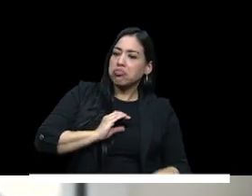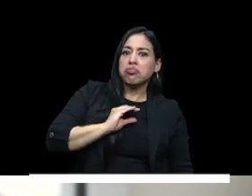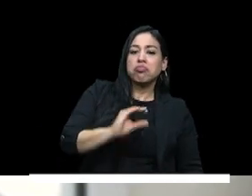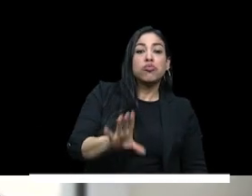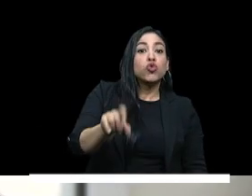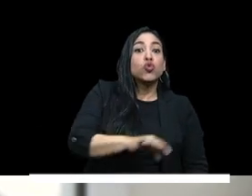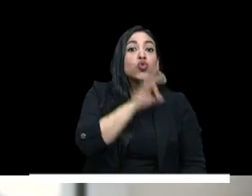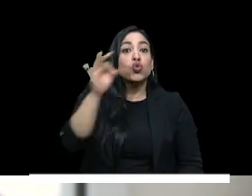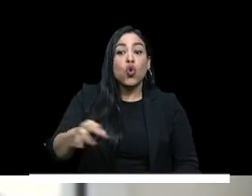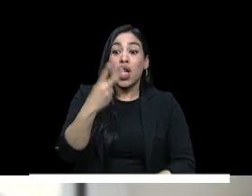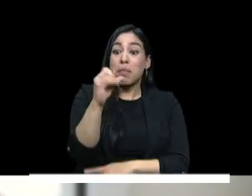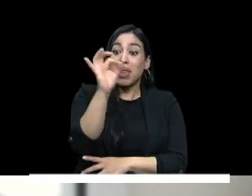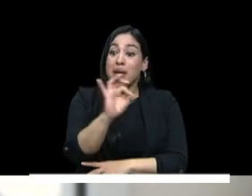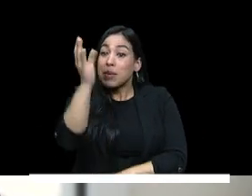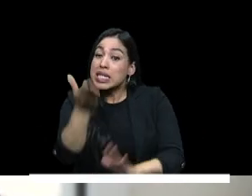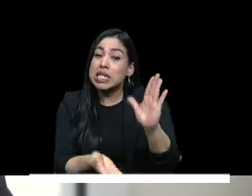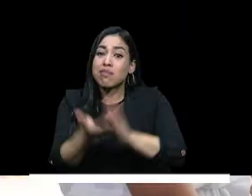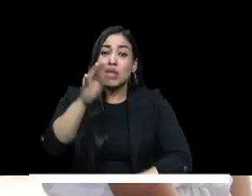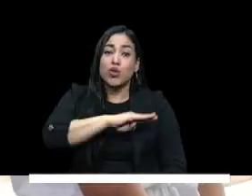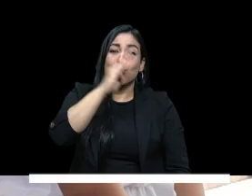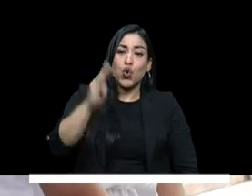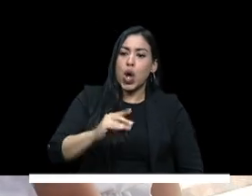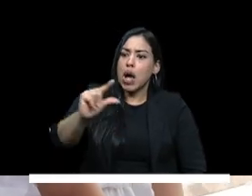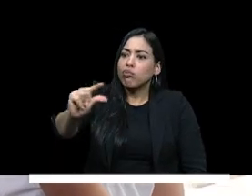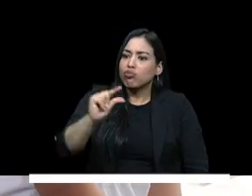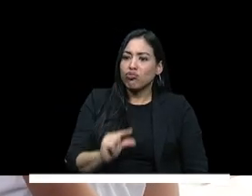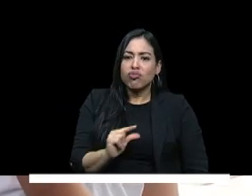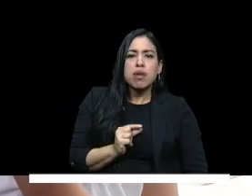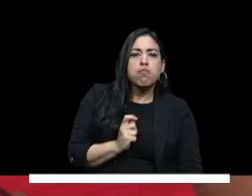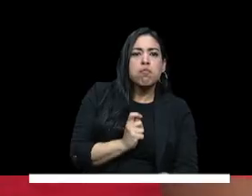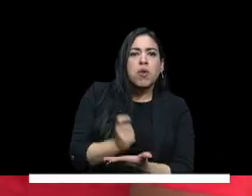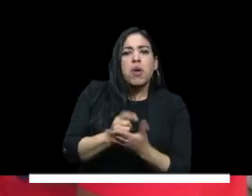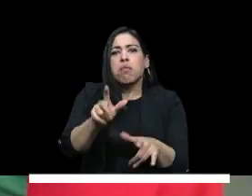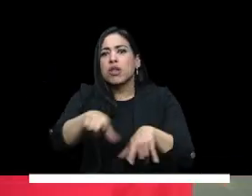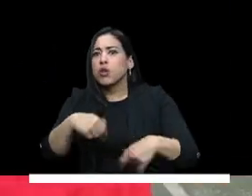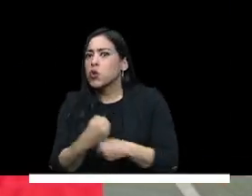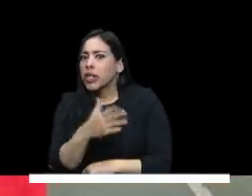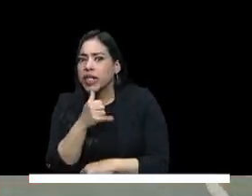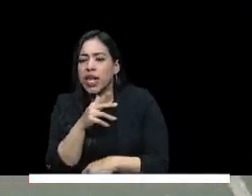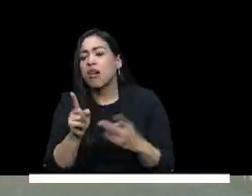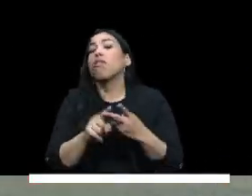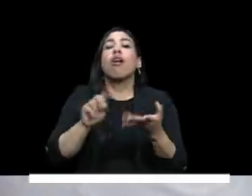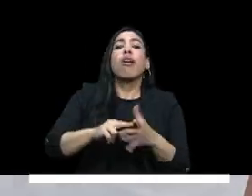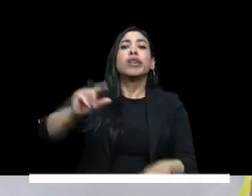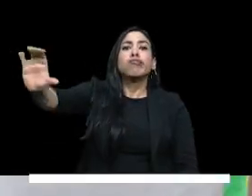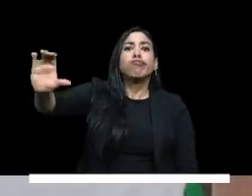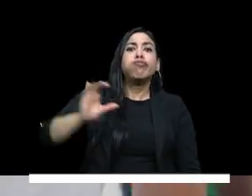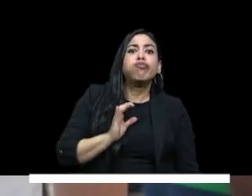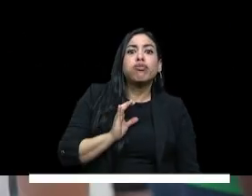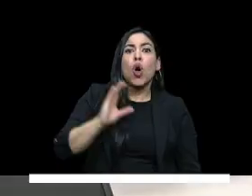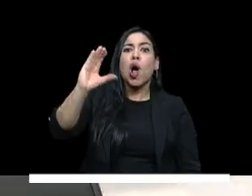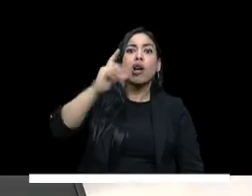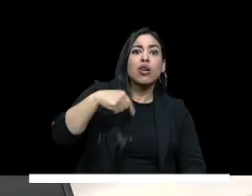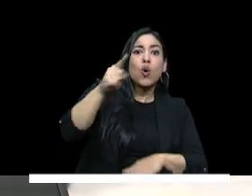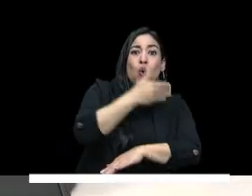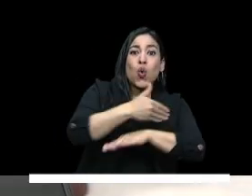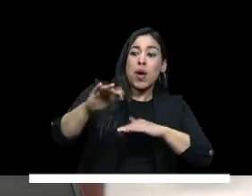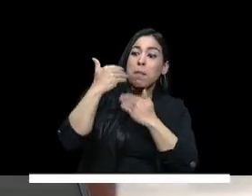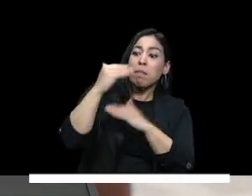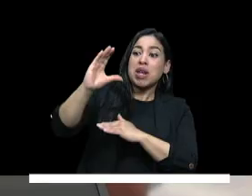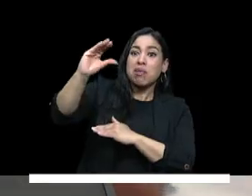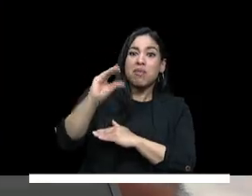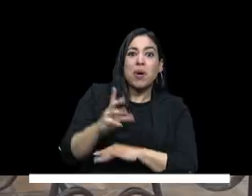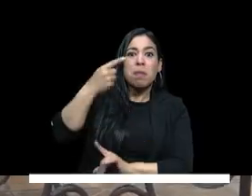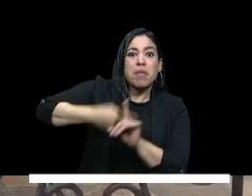nunca superará el 20% de sus ingresos los beneficiarios que no tengan empleo o que reciban un ingreso igual o menor a un salario